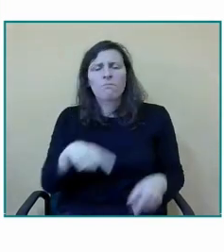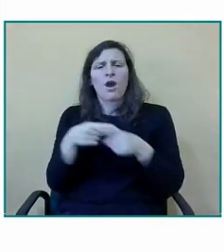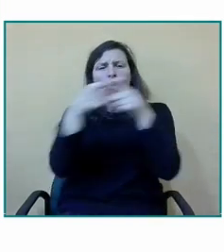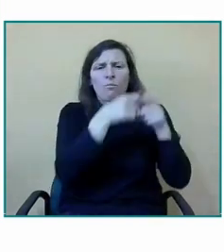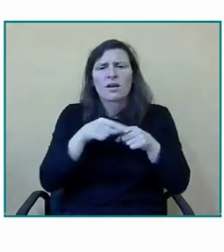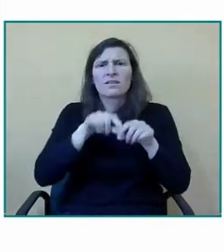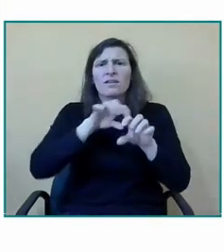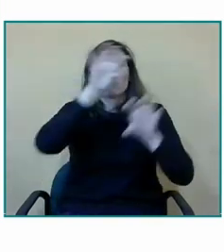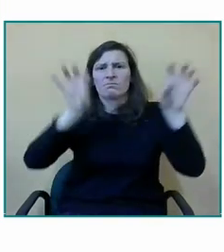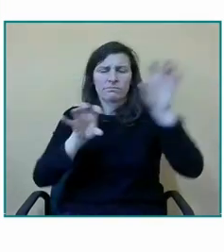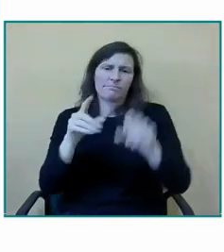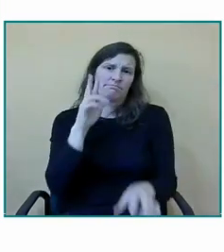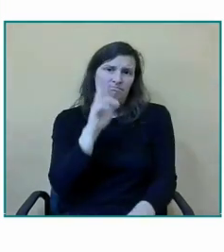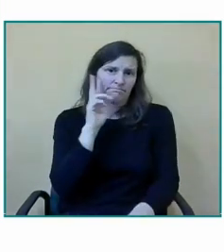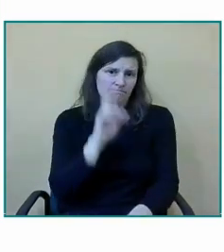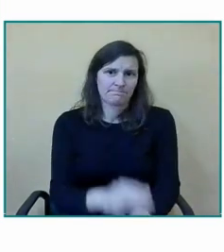reflejadas